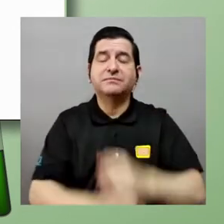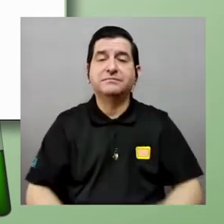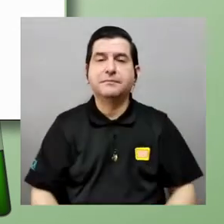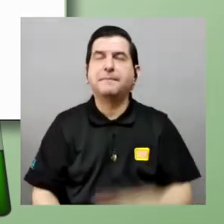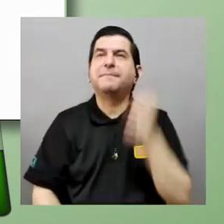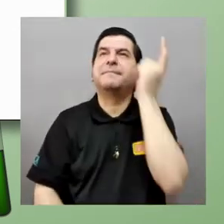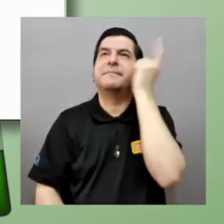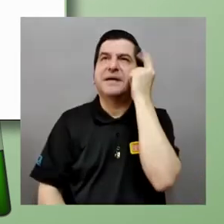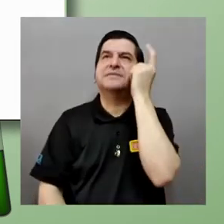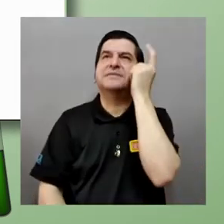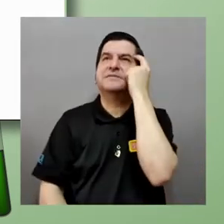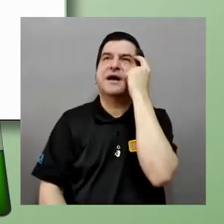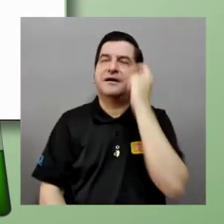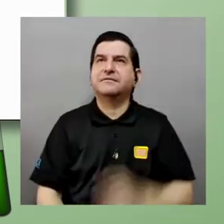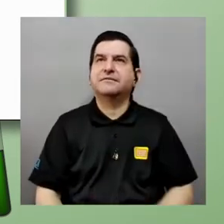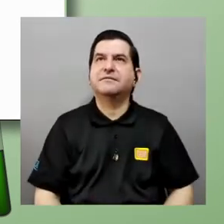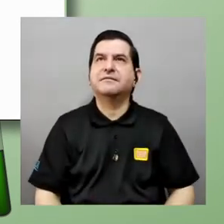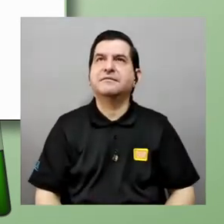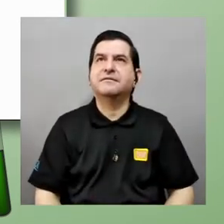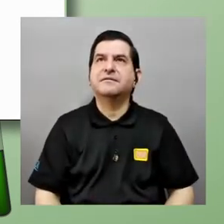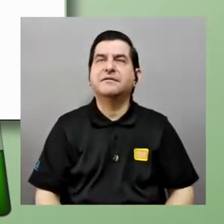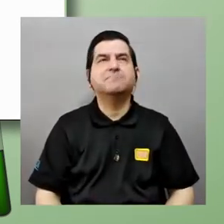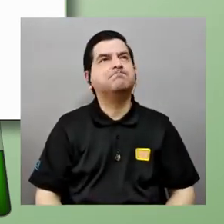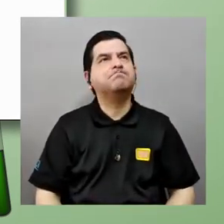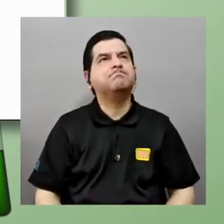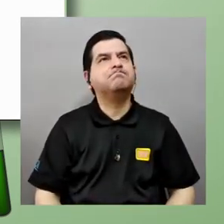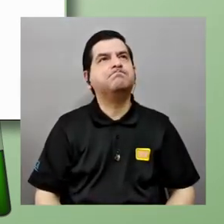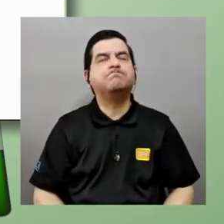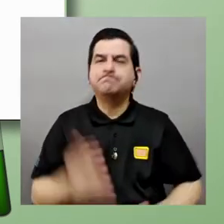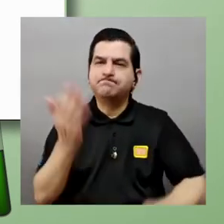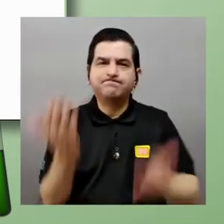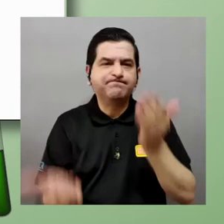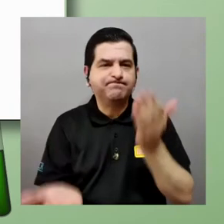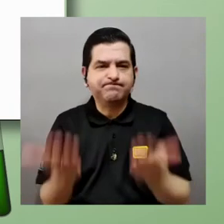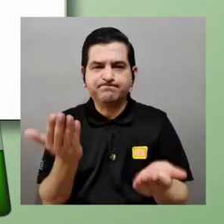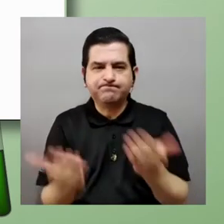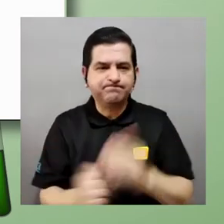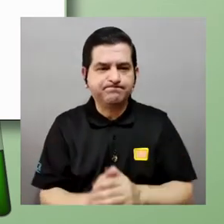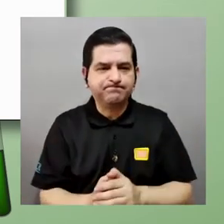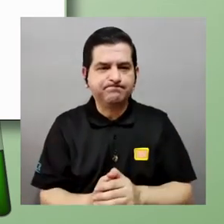haciendo nosotros pensemos en un este